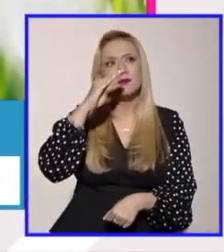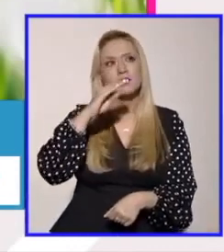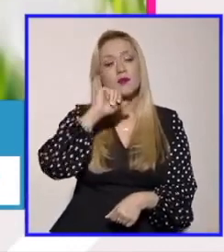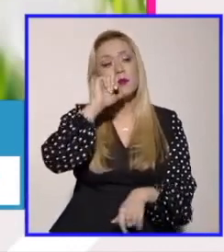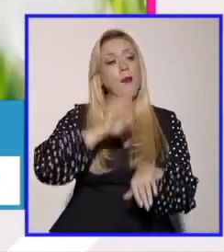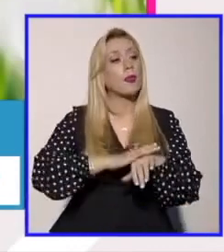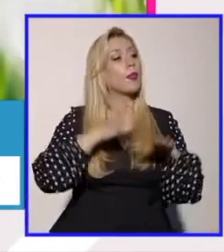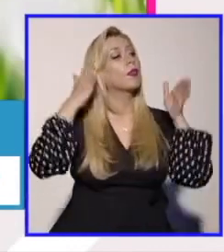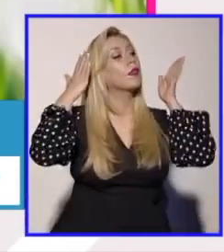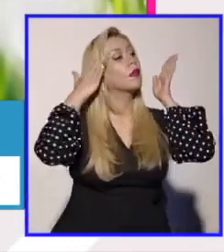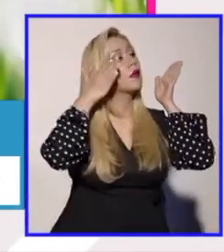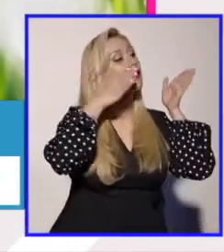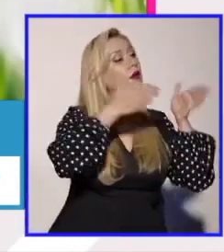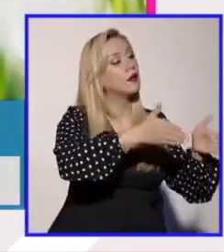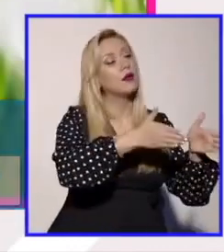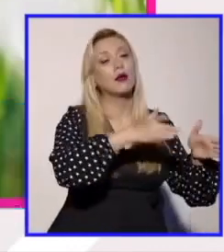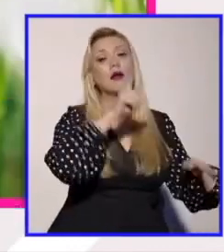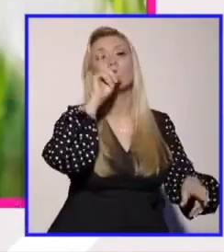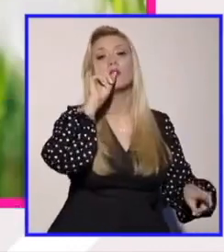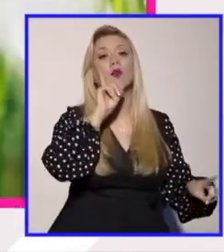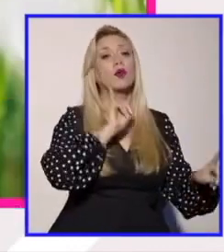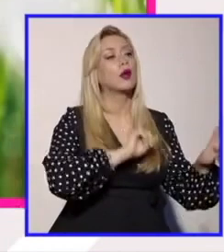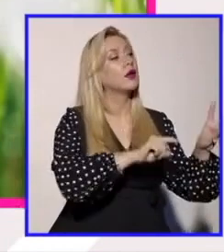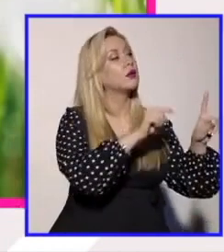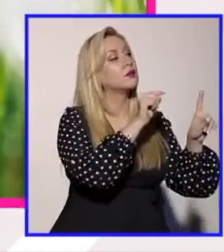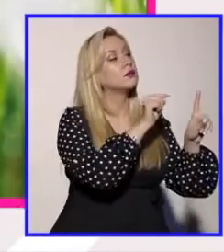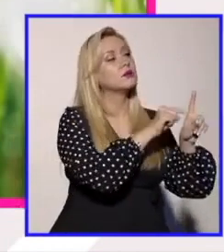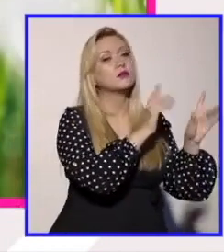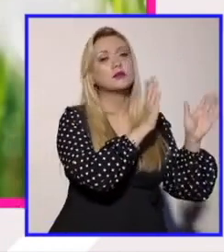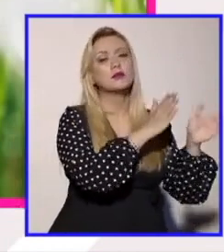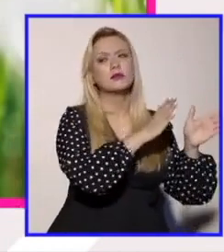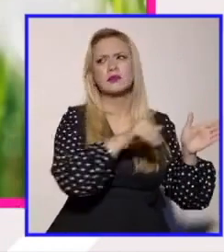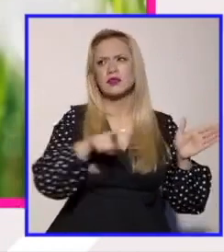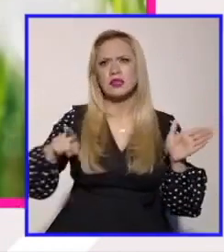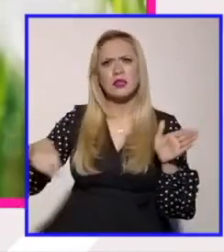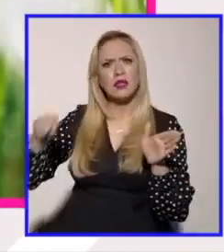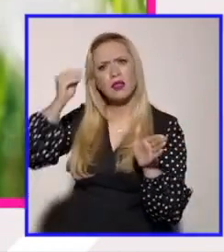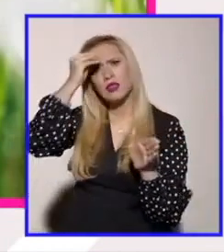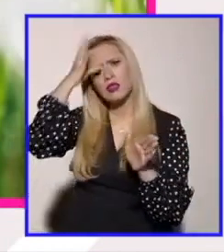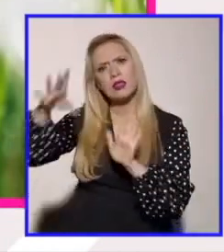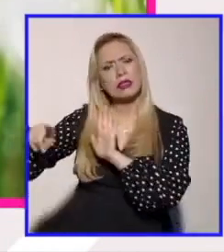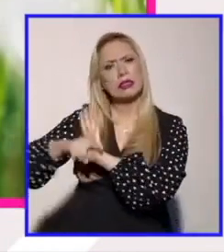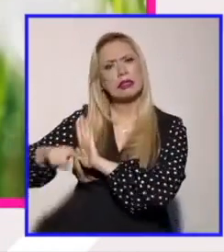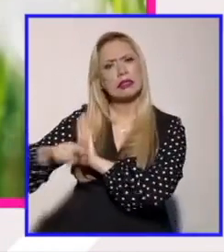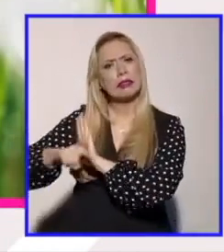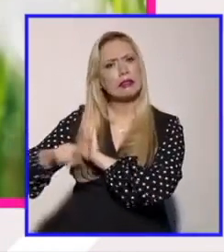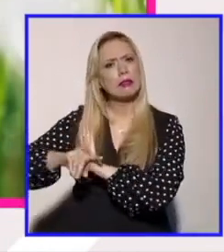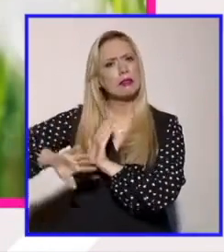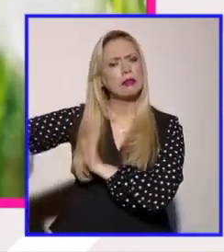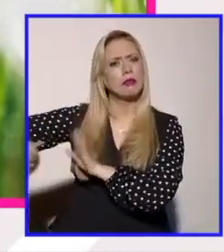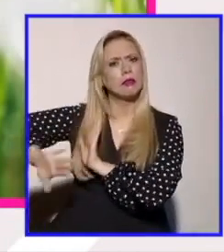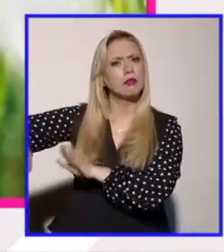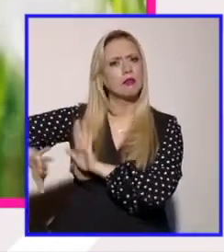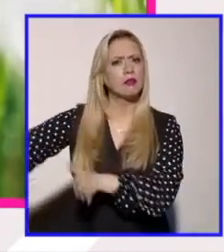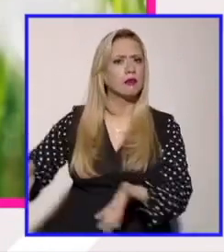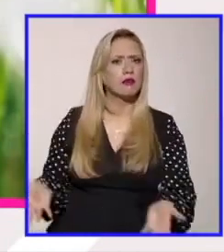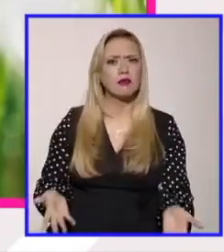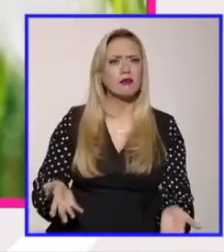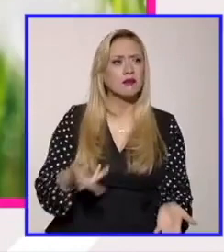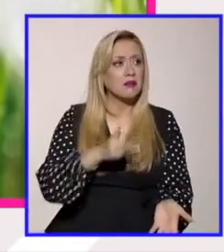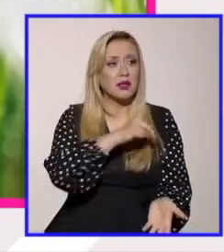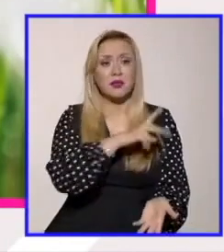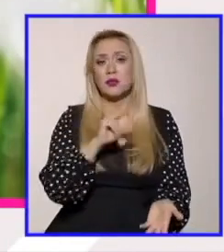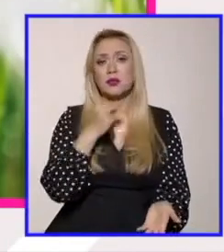dirigida a este sector y en ese sentido hay políticas públicas que quizás no funcionaron y esas